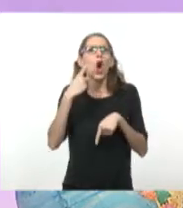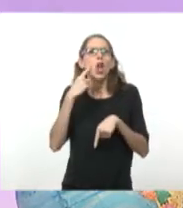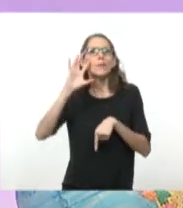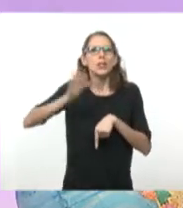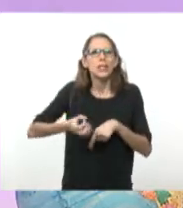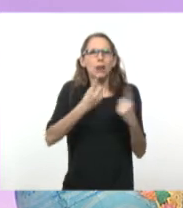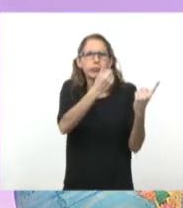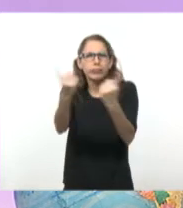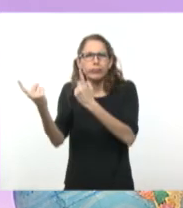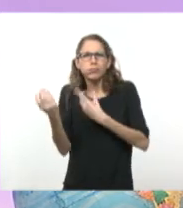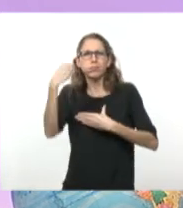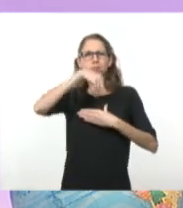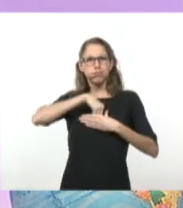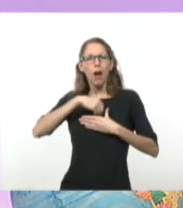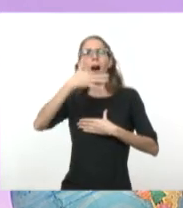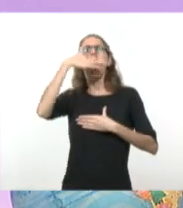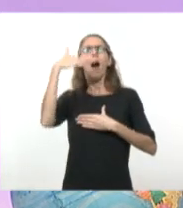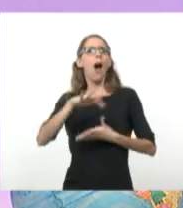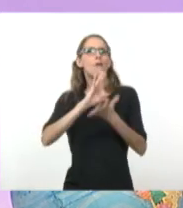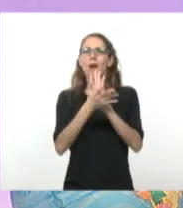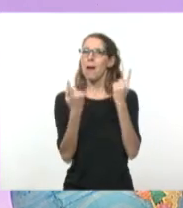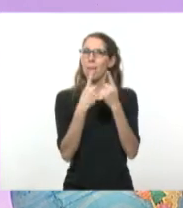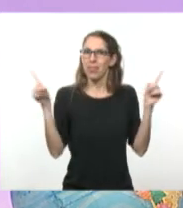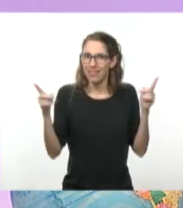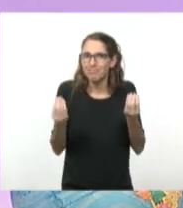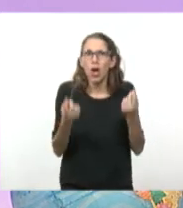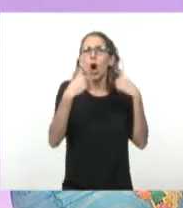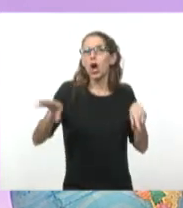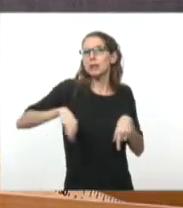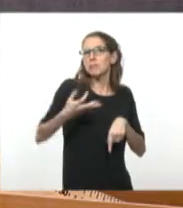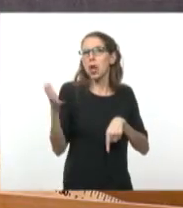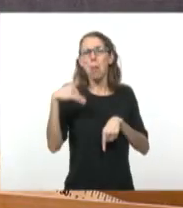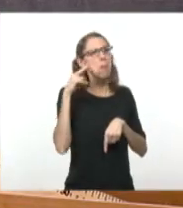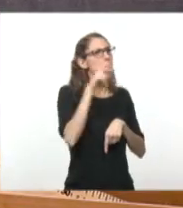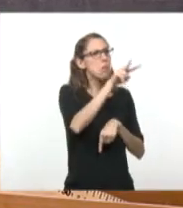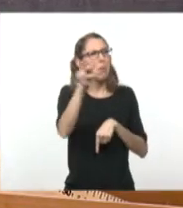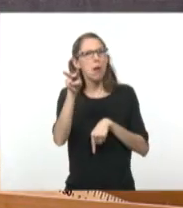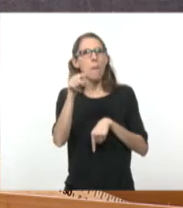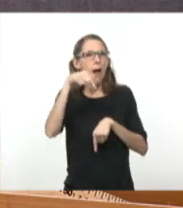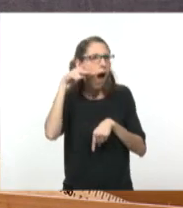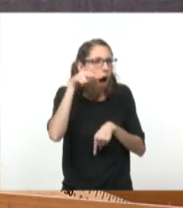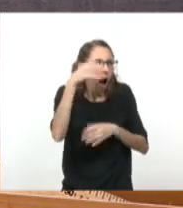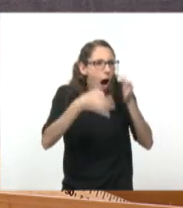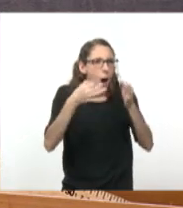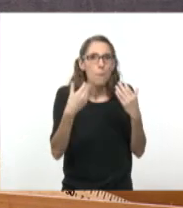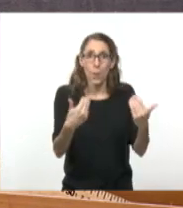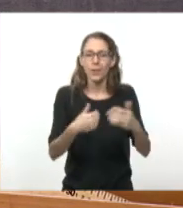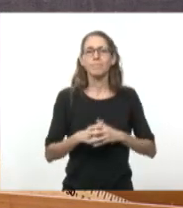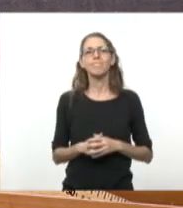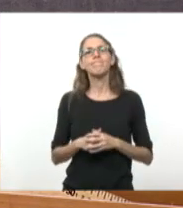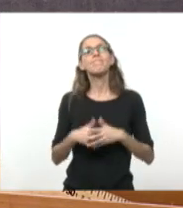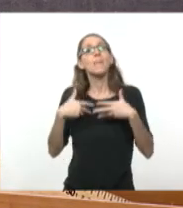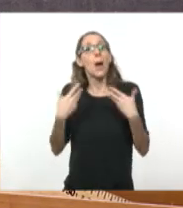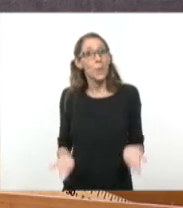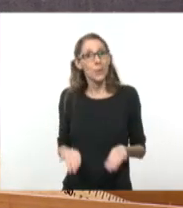eso, con buscar otras capas de lo que se nos presenta en lo cotidiano de manera más inmediata. Vamos a aprovechar que está